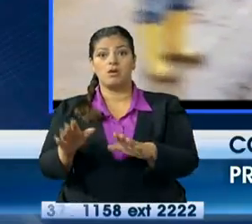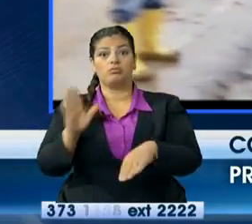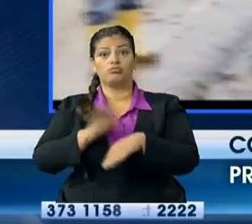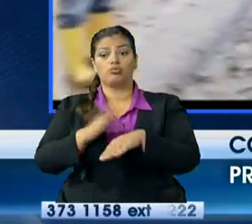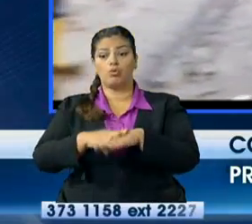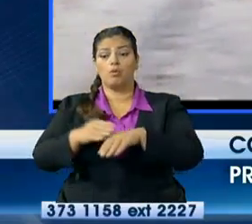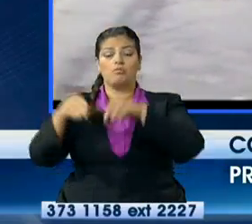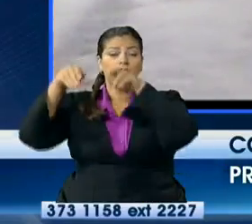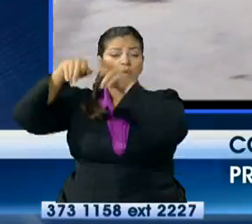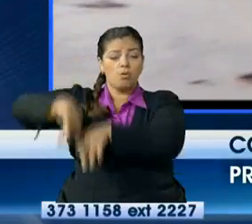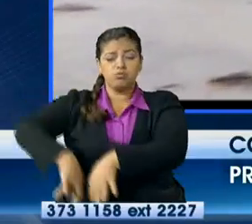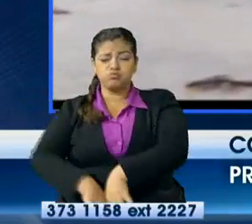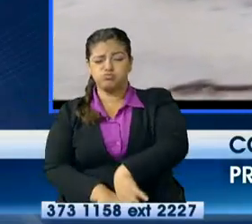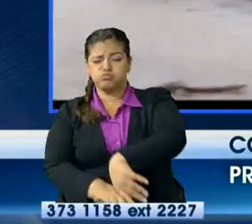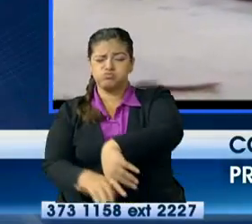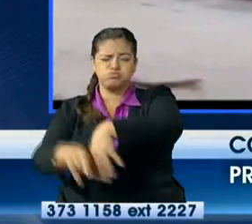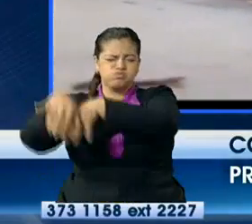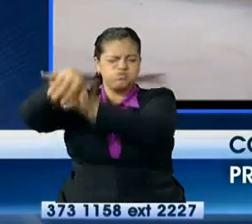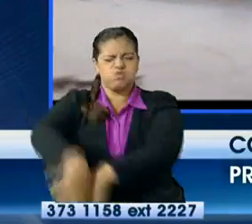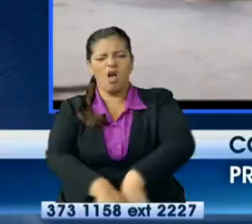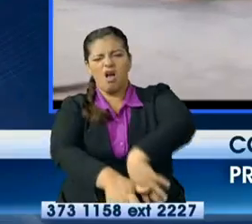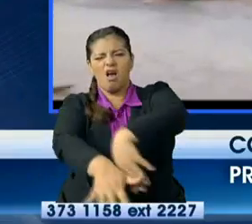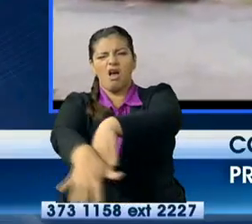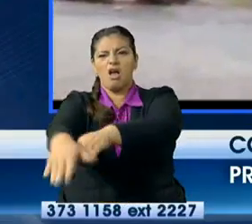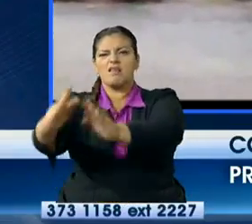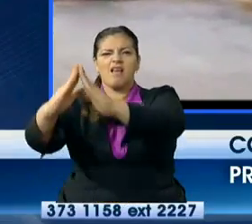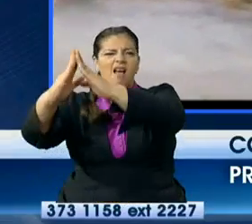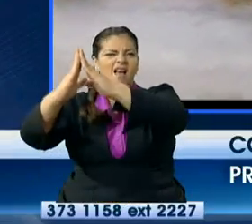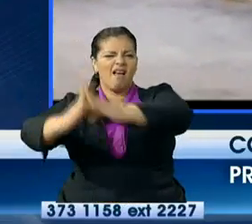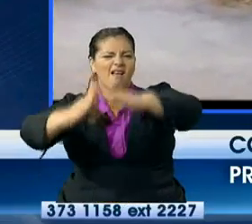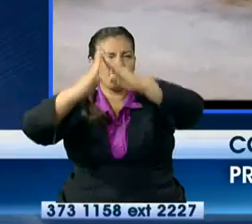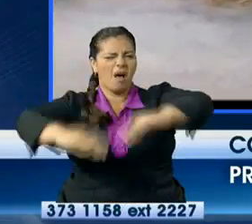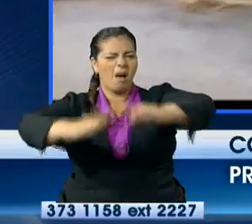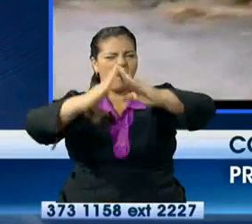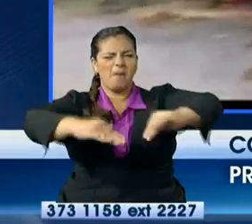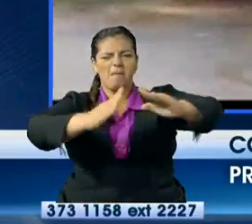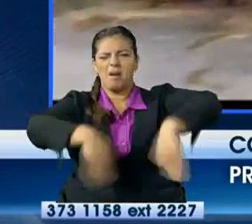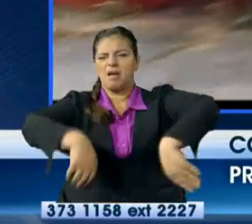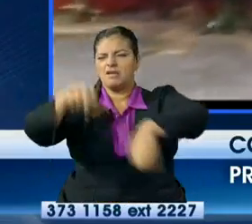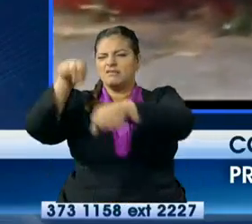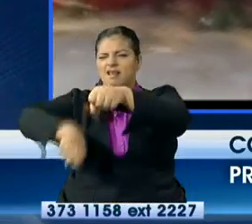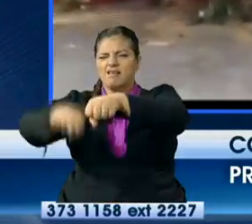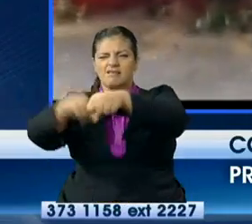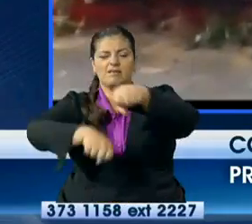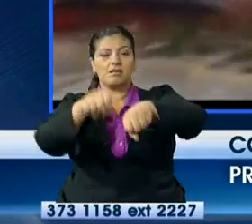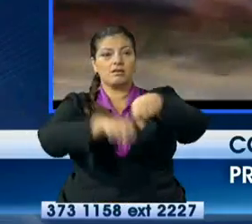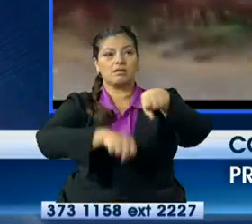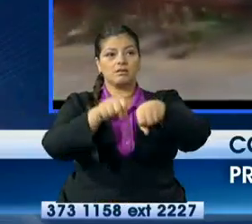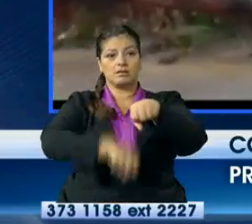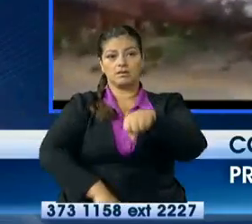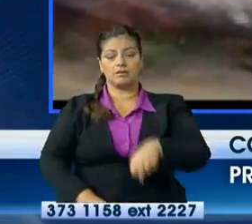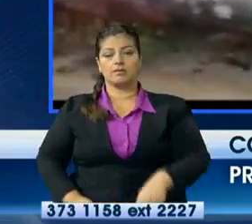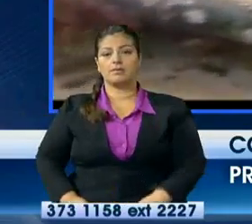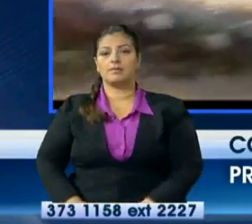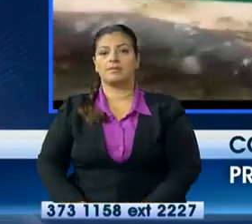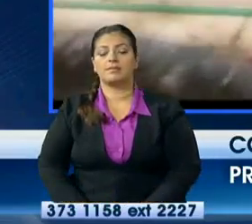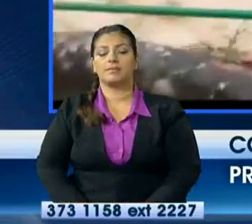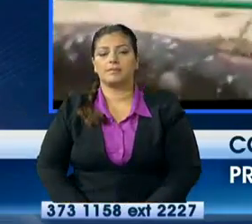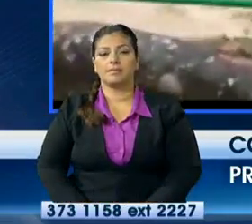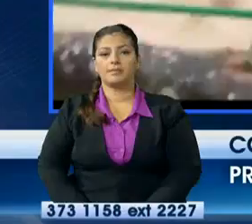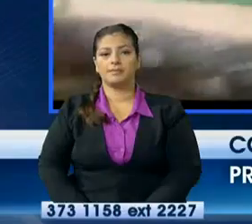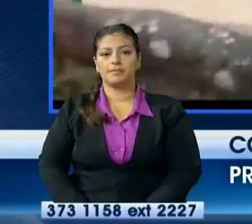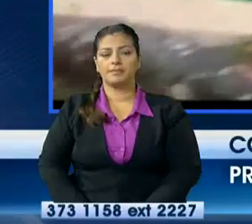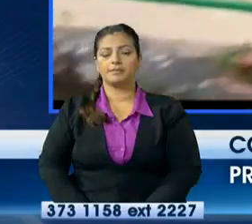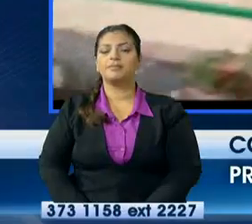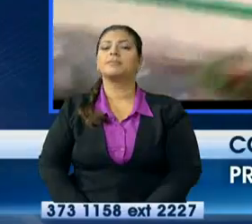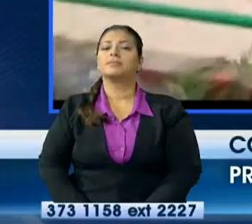equivocado? Sí, Ayuriquín es una parroquia rural de Santo Domingo. Correcto, correcto. Llega hasta su centro poblado y ella